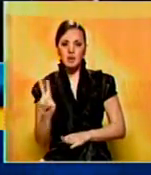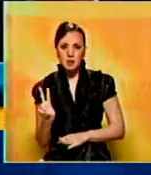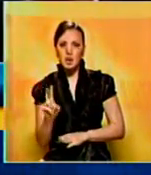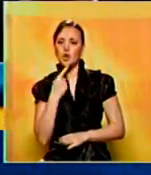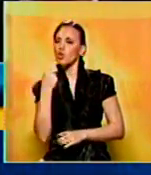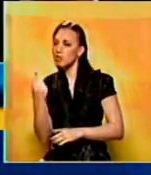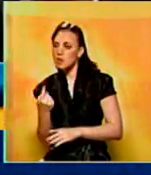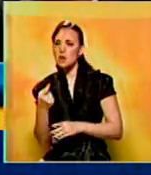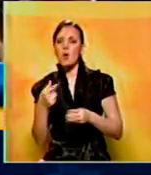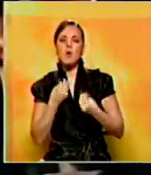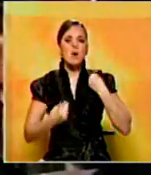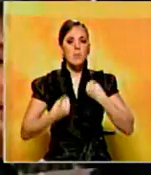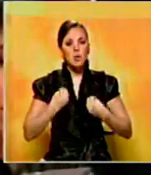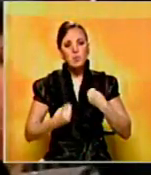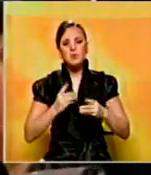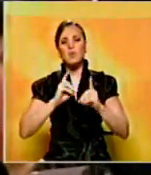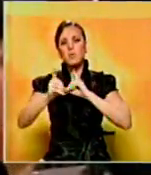sus inquietudes frente a la crisis del proceso.